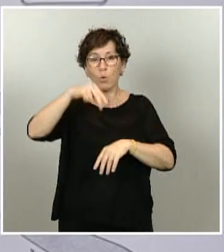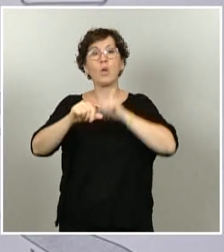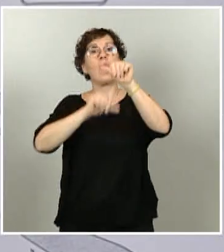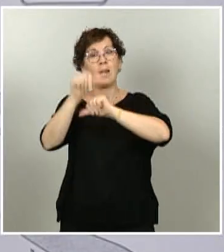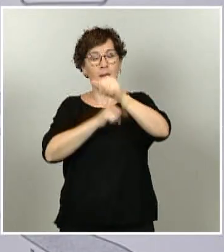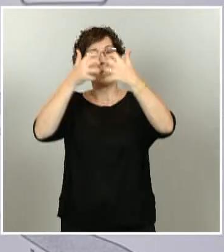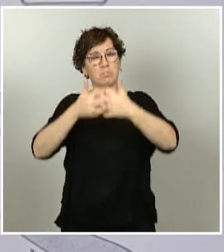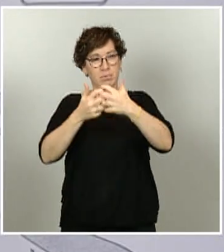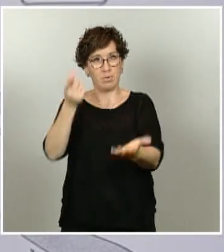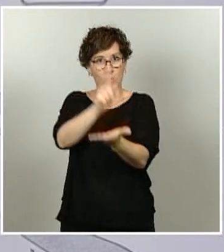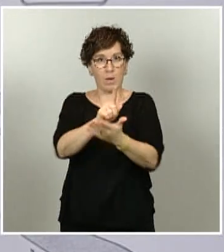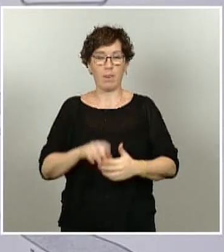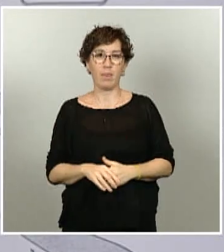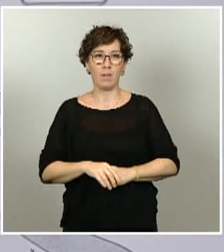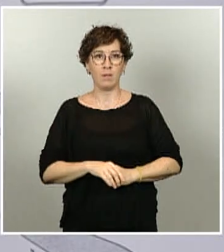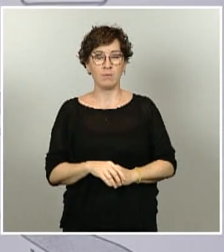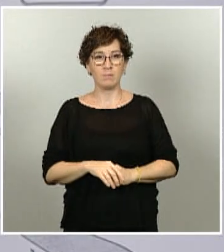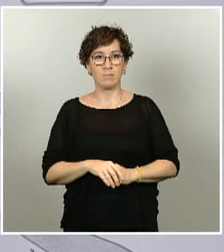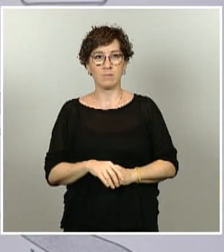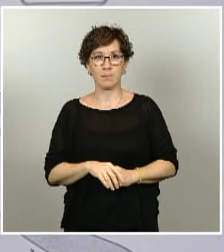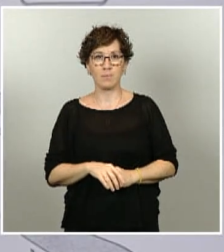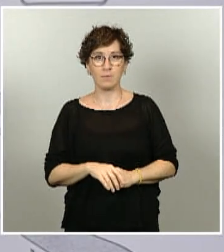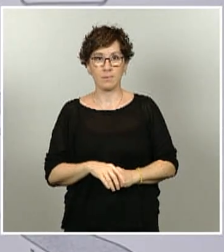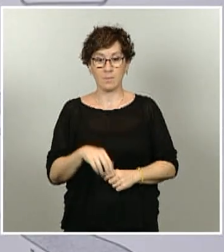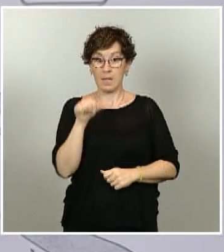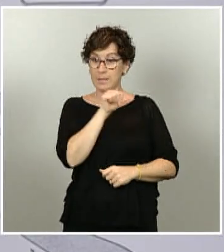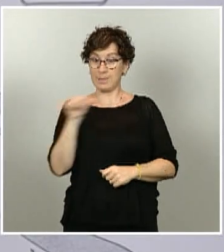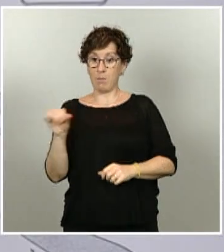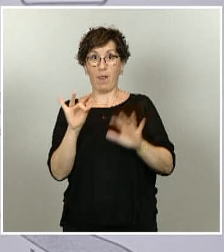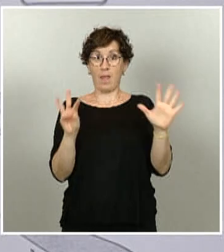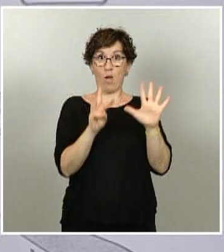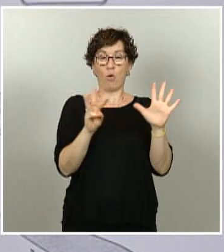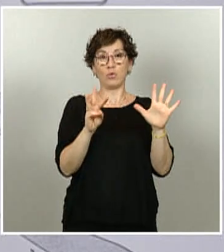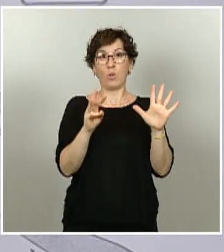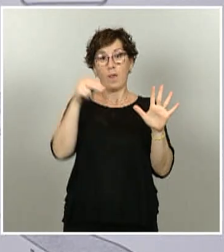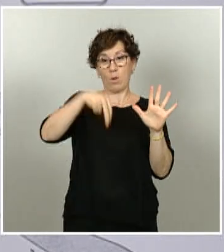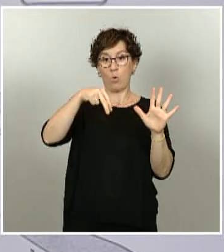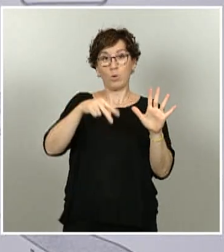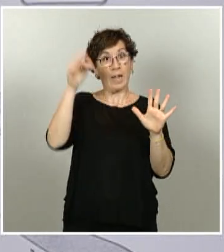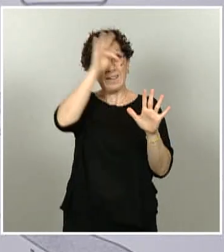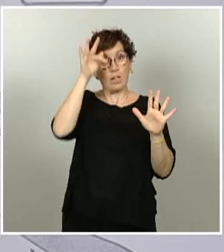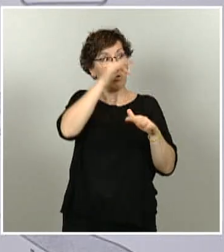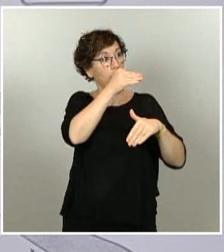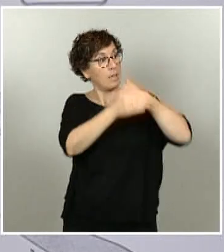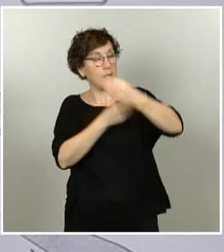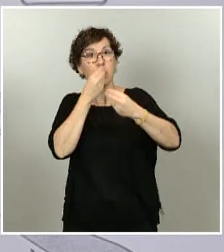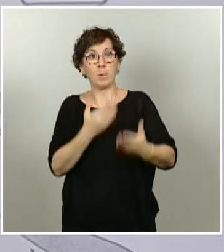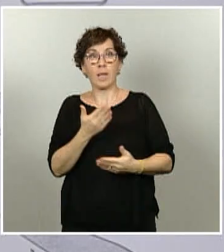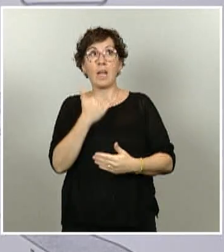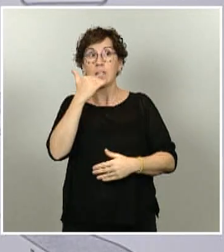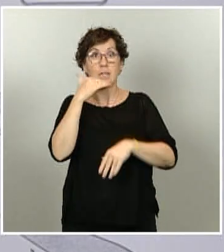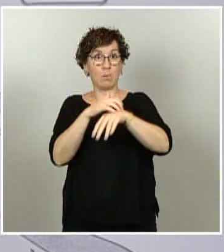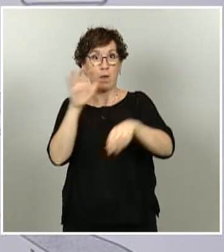La semana del 8 de julio, en que, si todo va bien, se iniciará la fase 3 en gran parte de España, se autorizará la